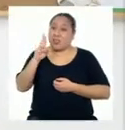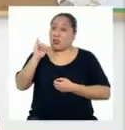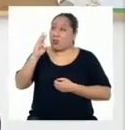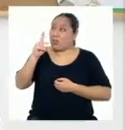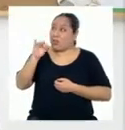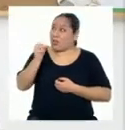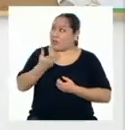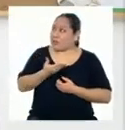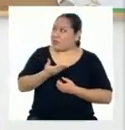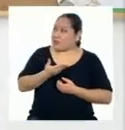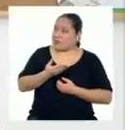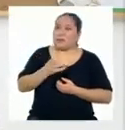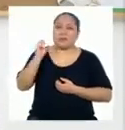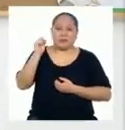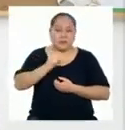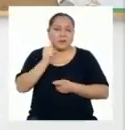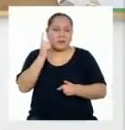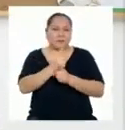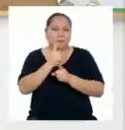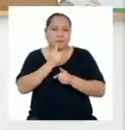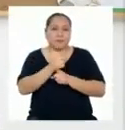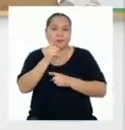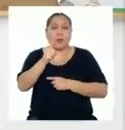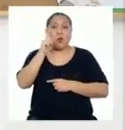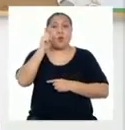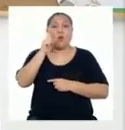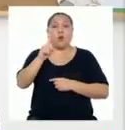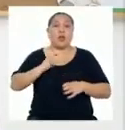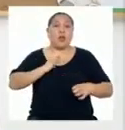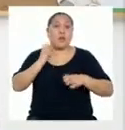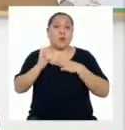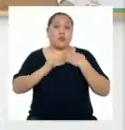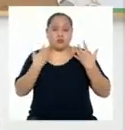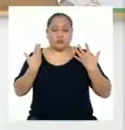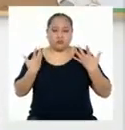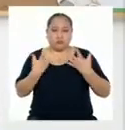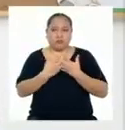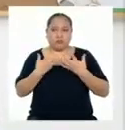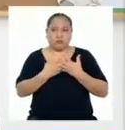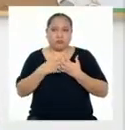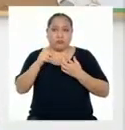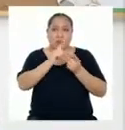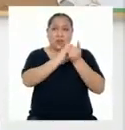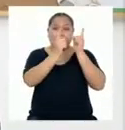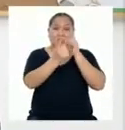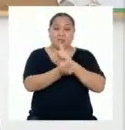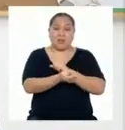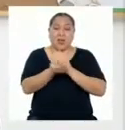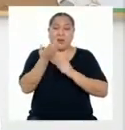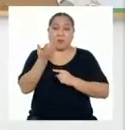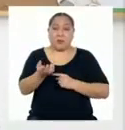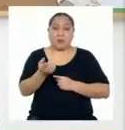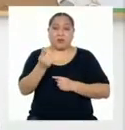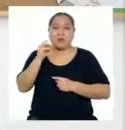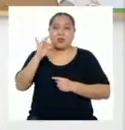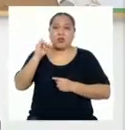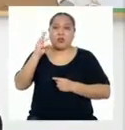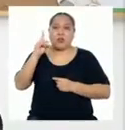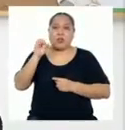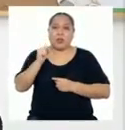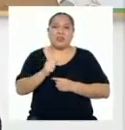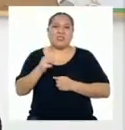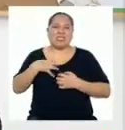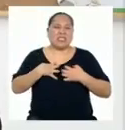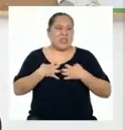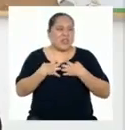es, Yarenis. Y fíjate que una de las emociones que tienen que ver con las alteraciones hormonales tiroideas es la ira.